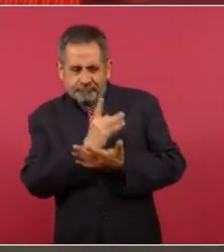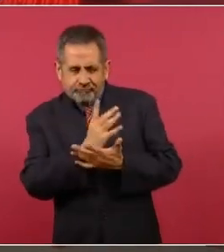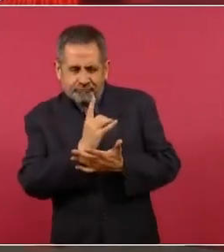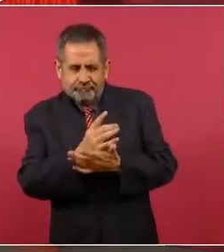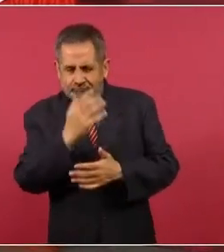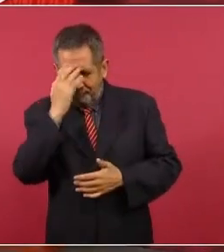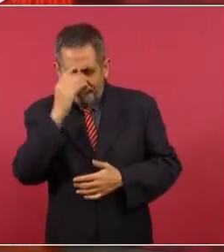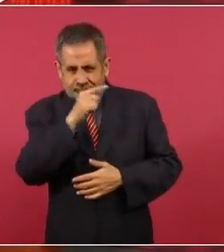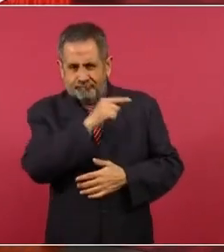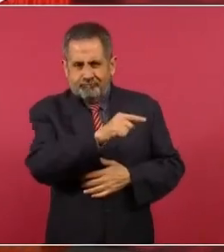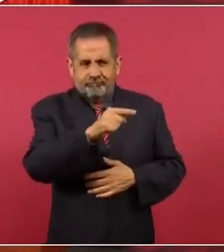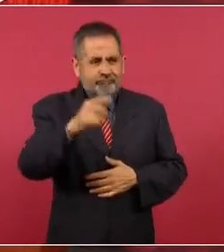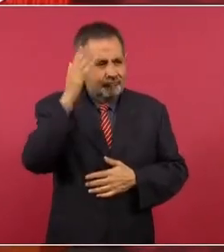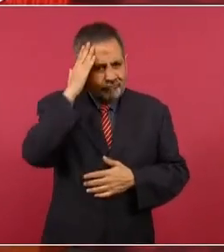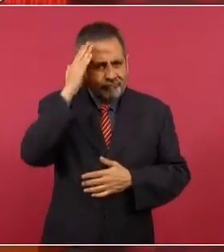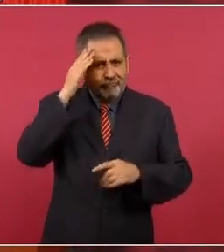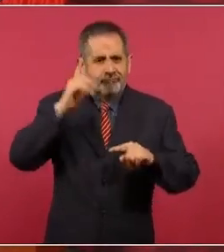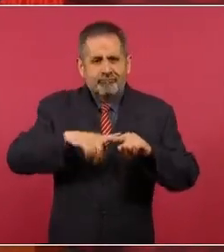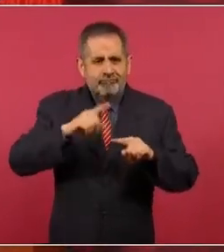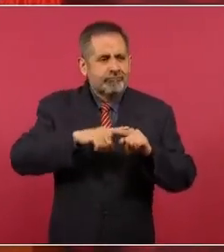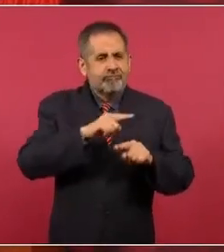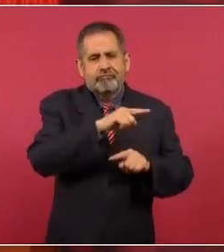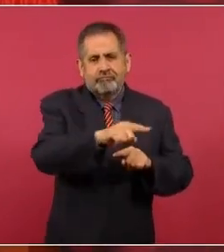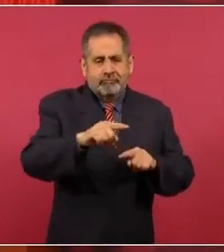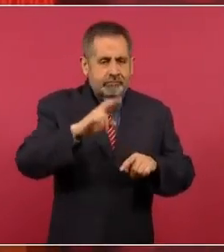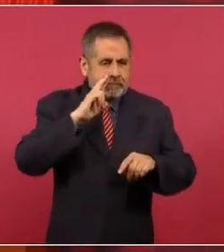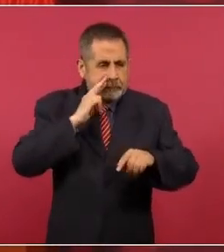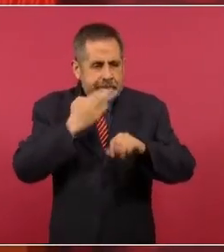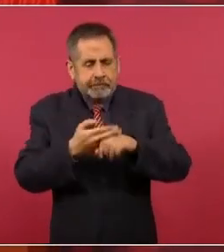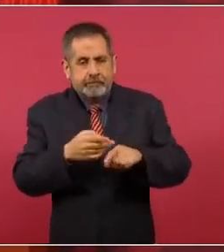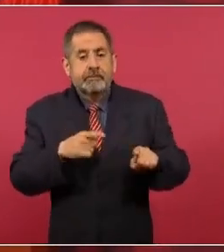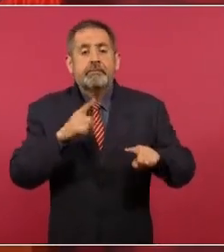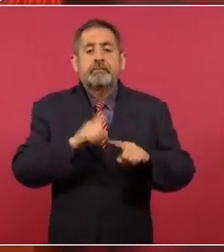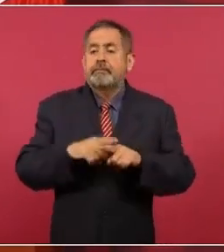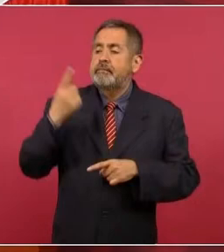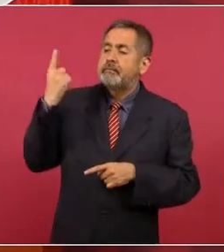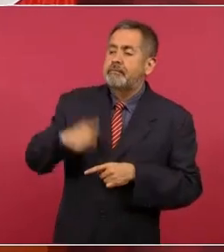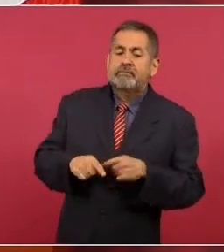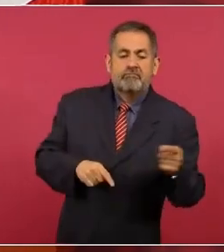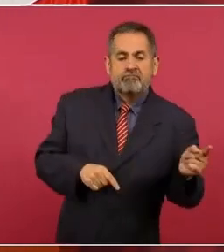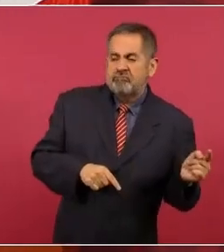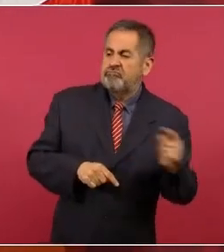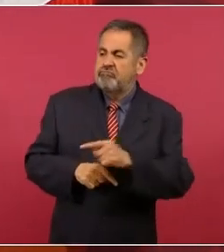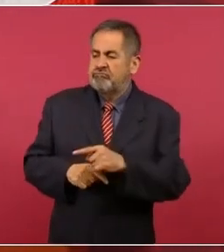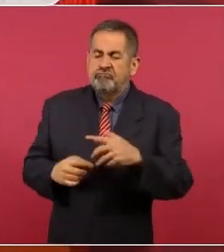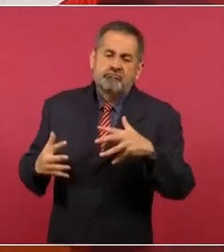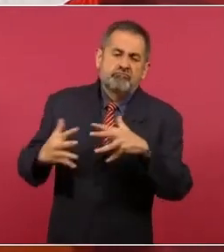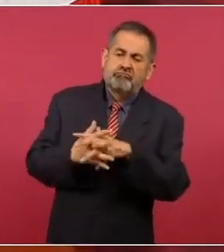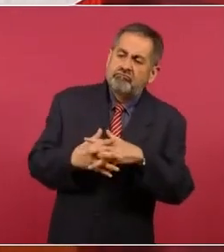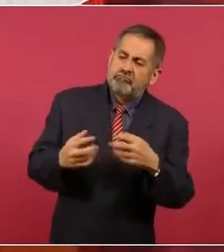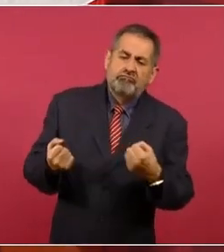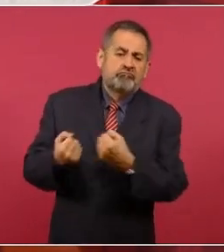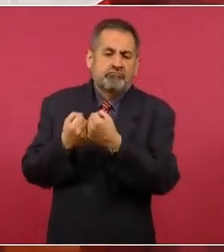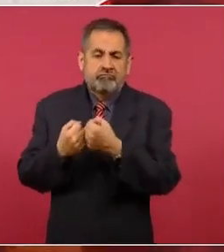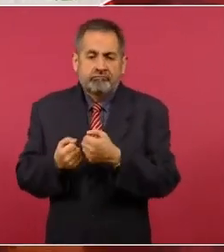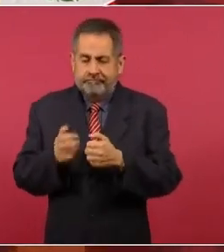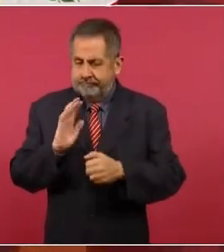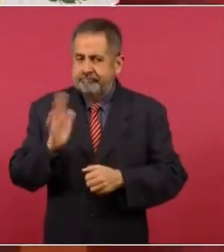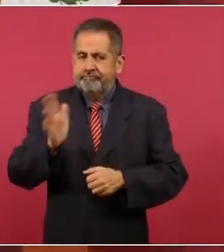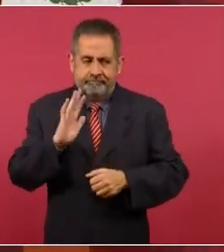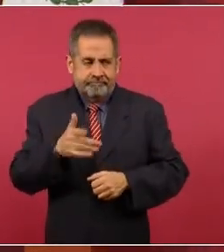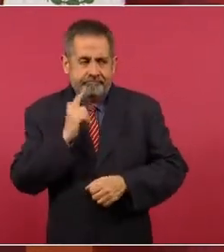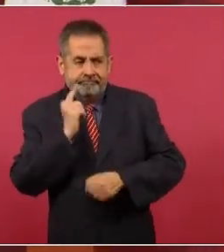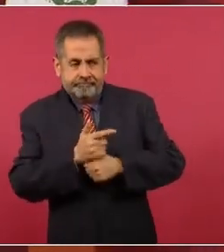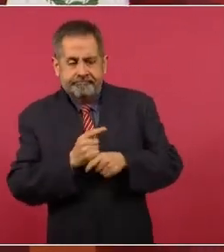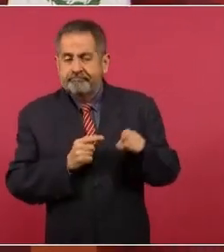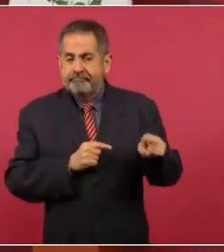los dirigentes responsables, los que ordenaron la agresión, porque